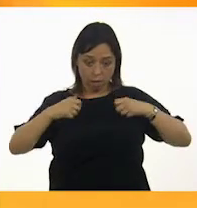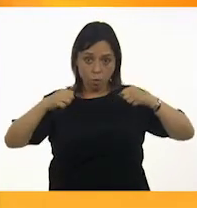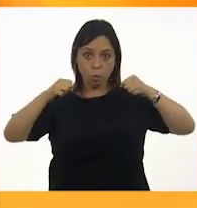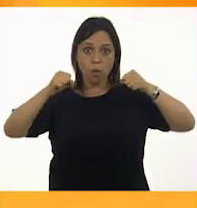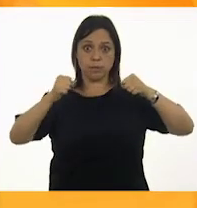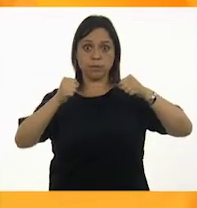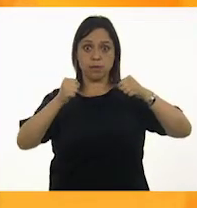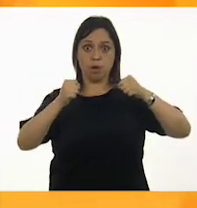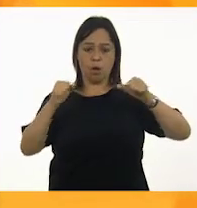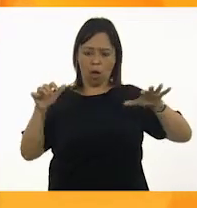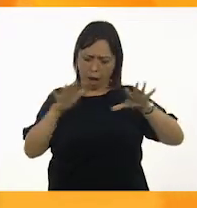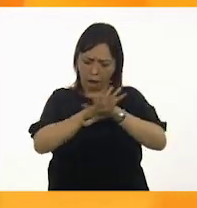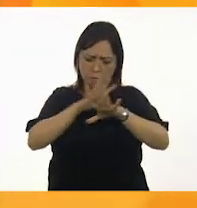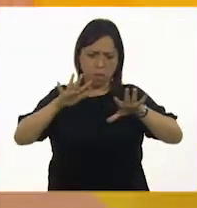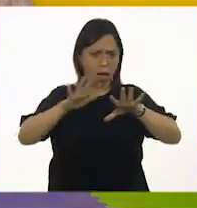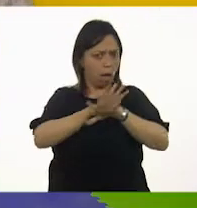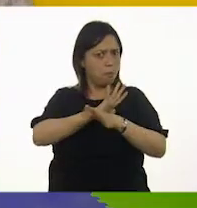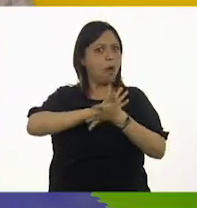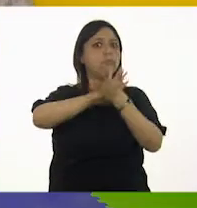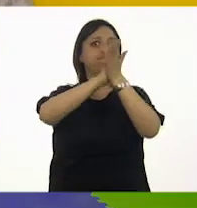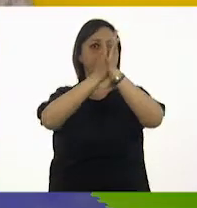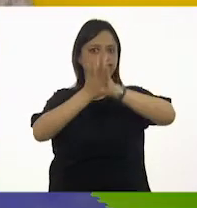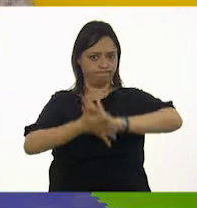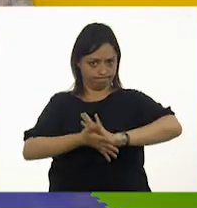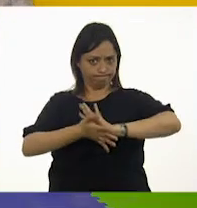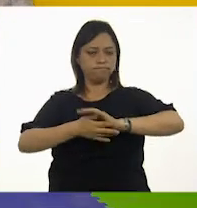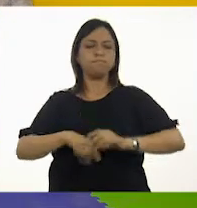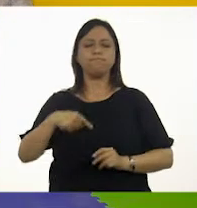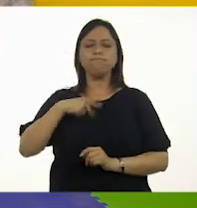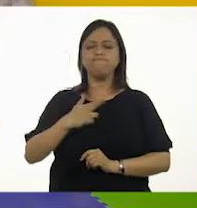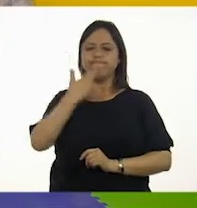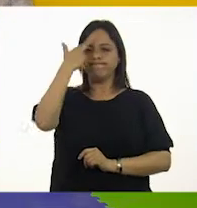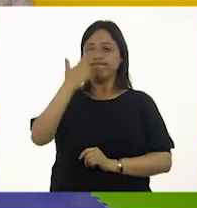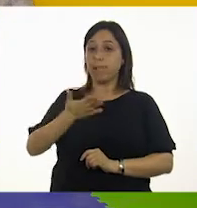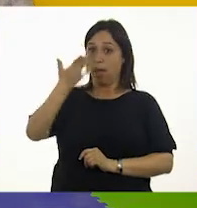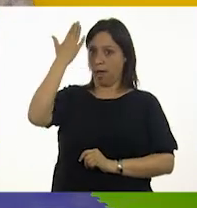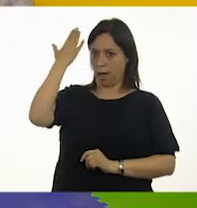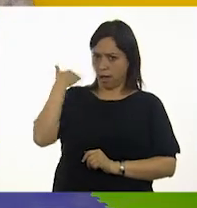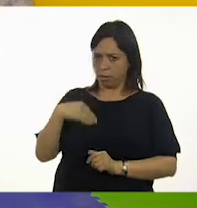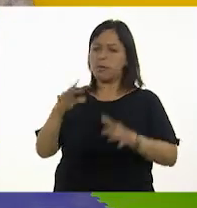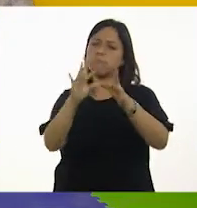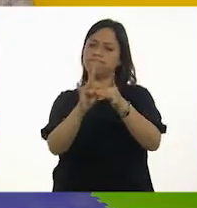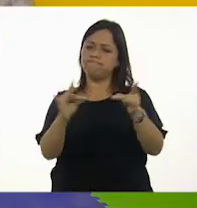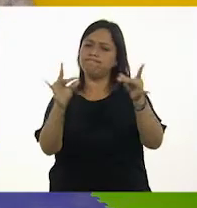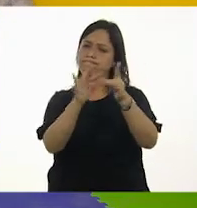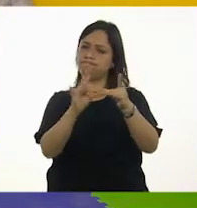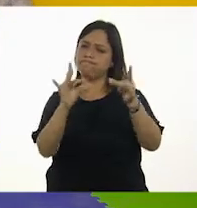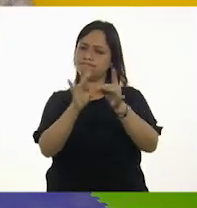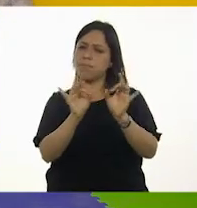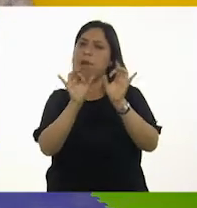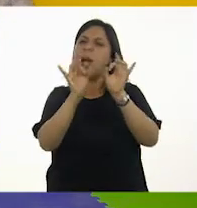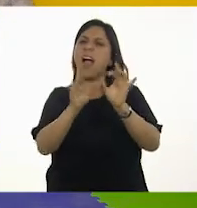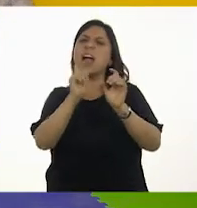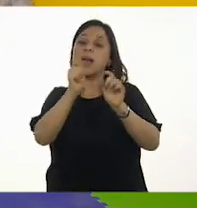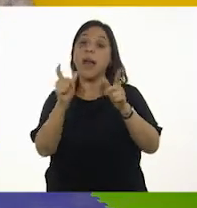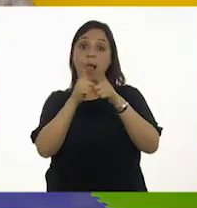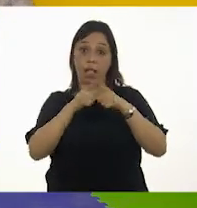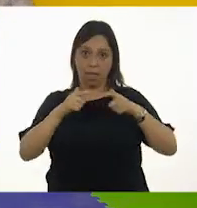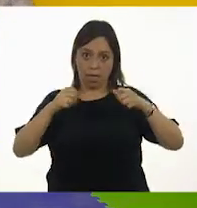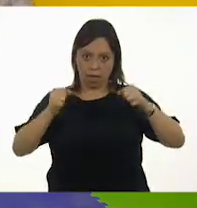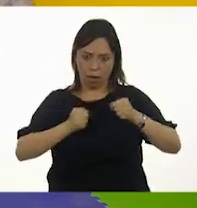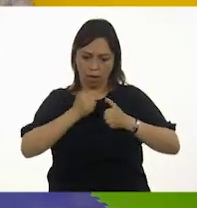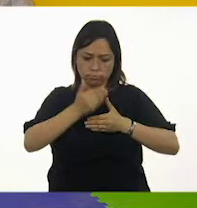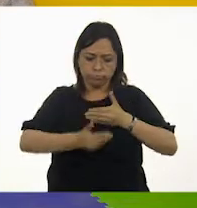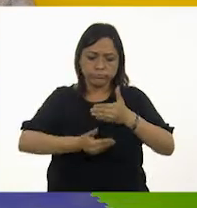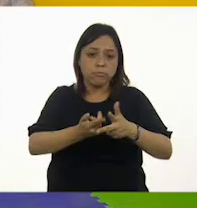numerosos cambios. Recuerdo que en programas anteriores ya hemos visto que el desarrollo del lenguaje viene desde el